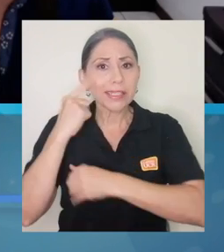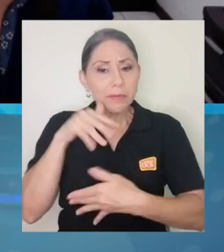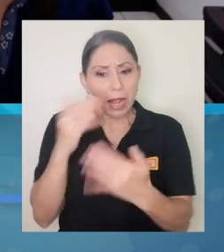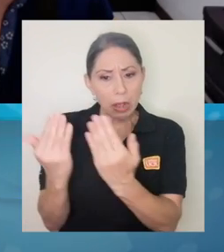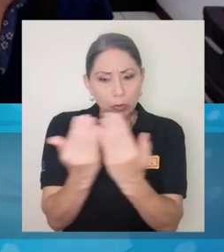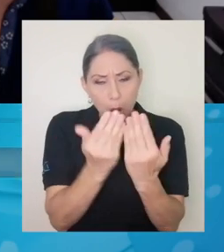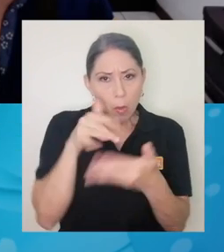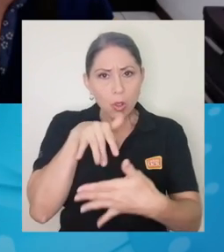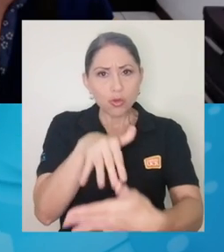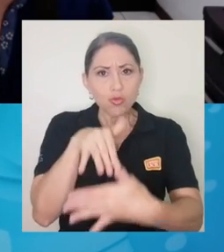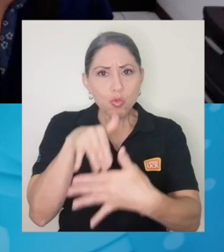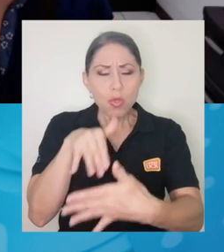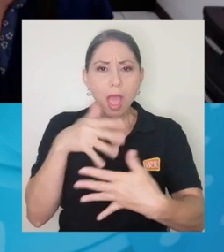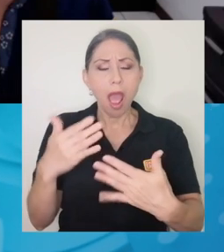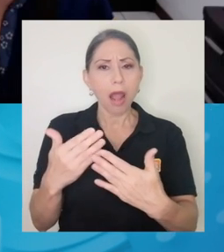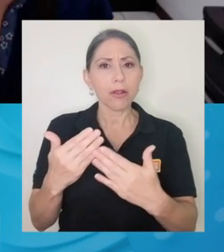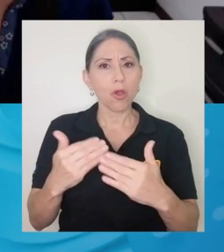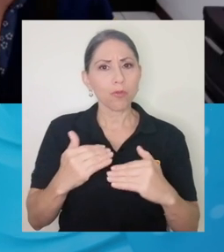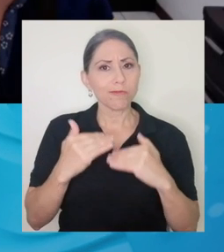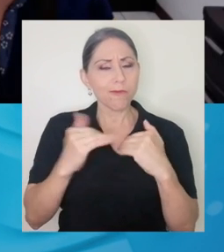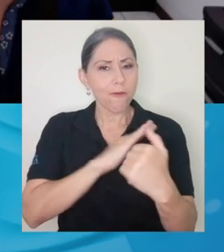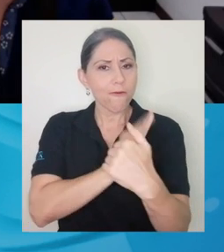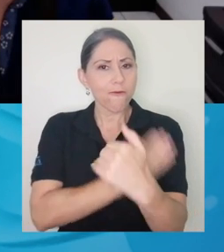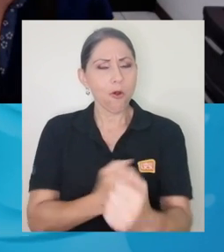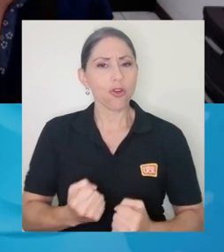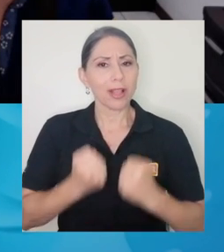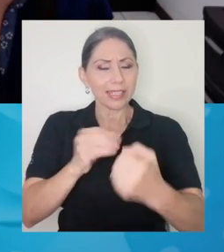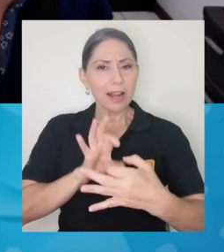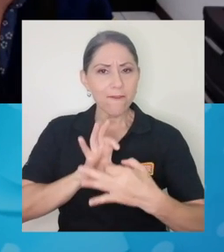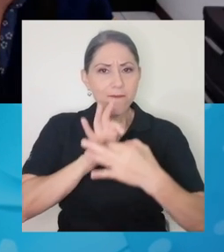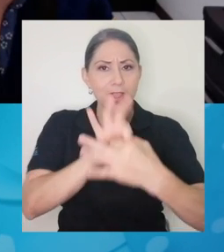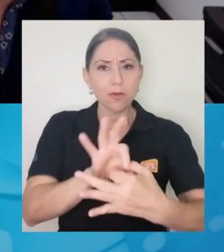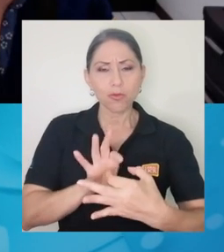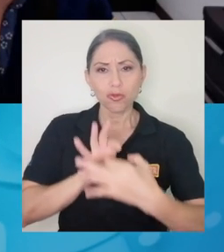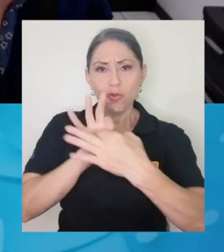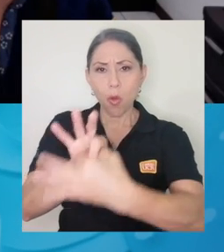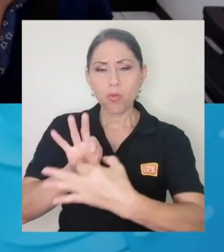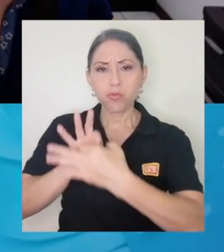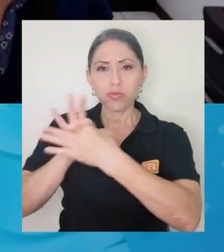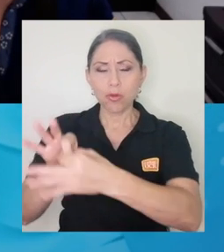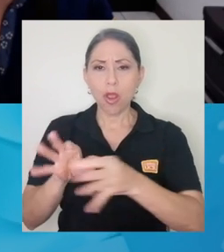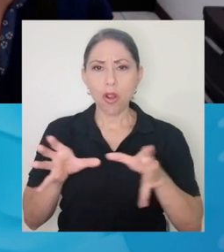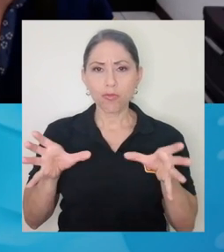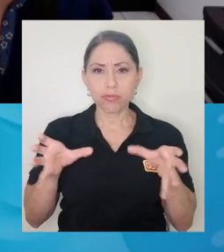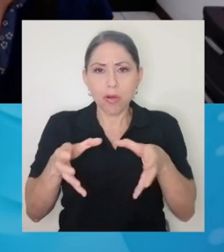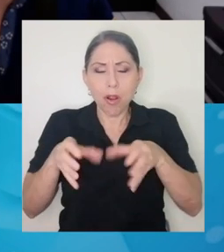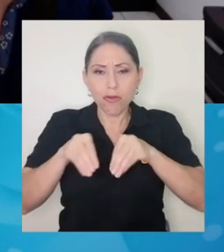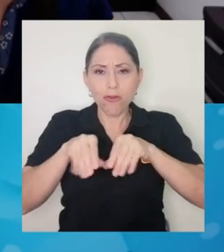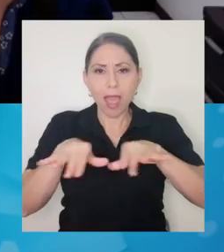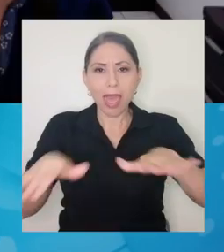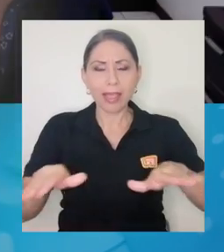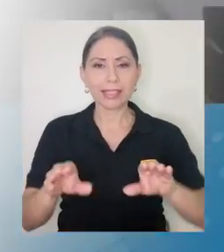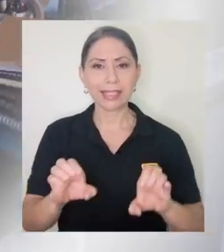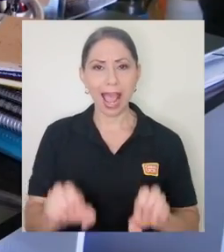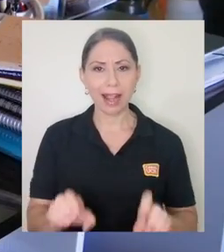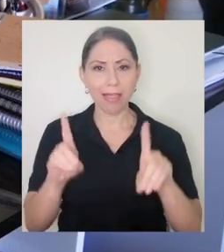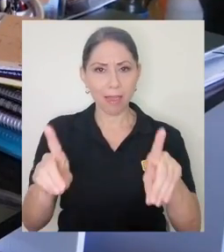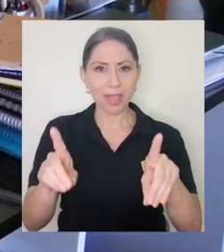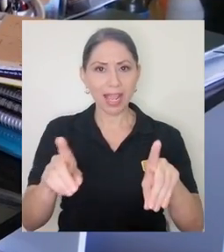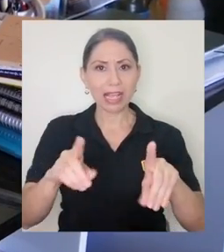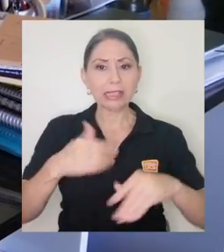fortalecer luego los vínculos en redes académicas que se van dando, en esta generación de